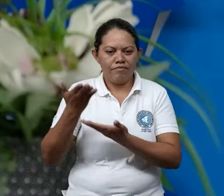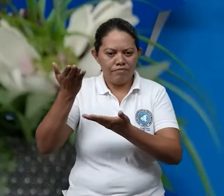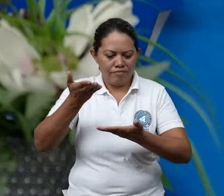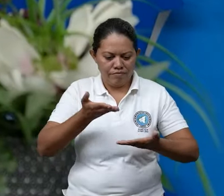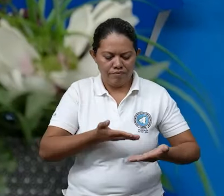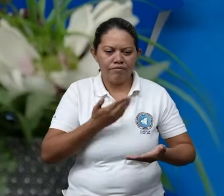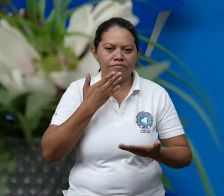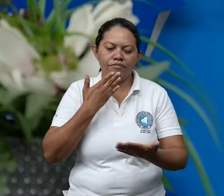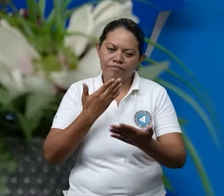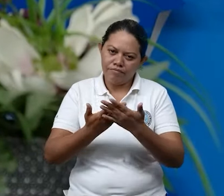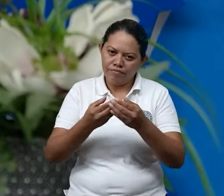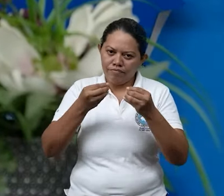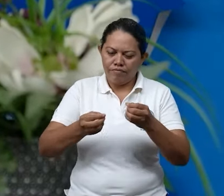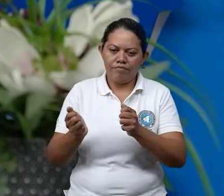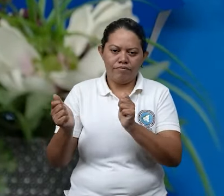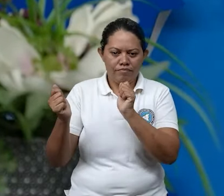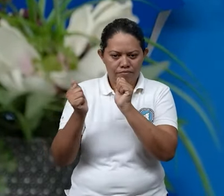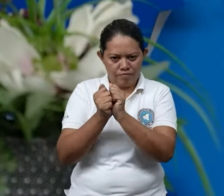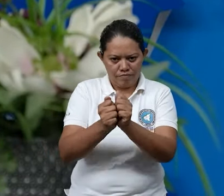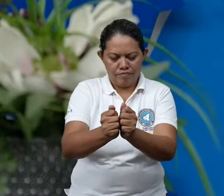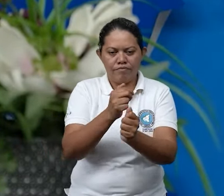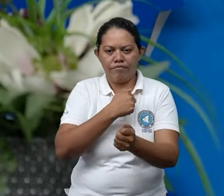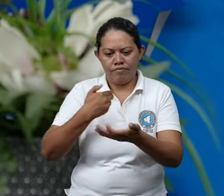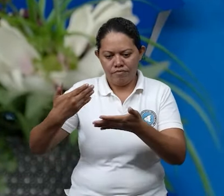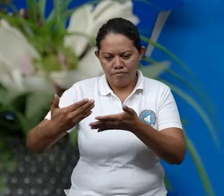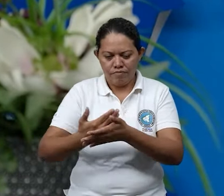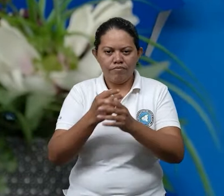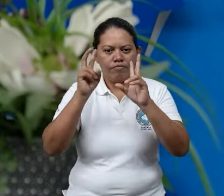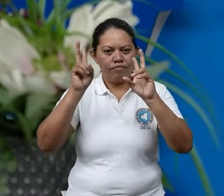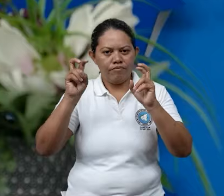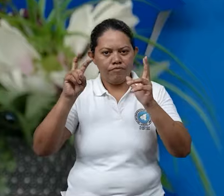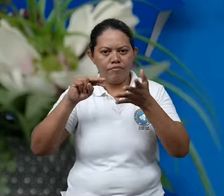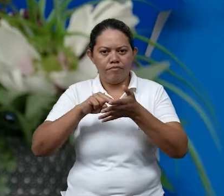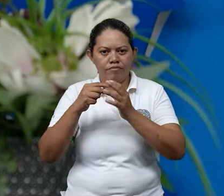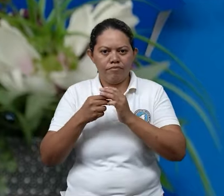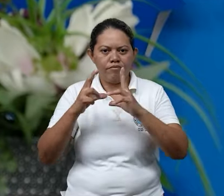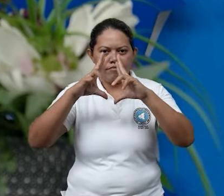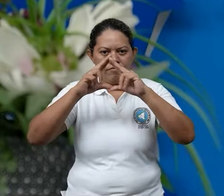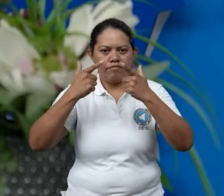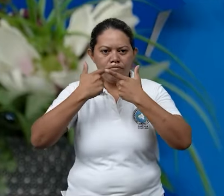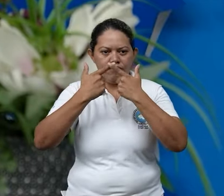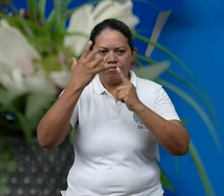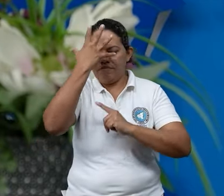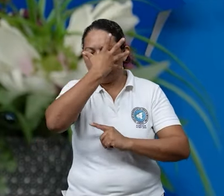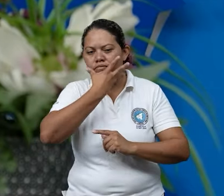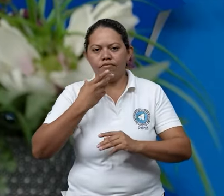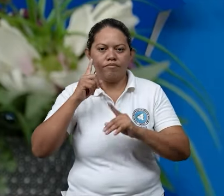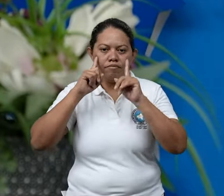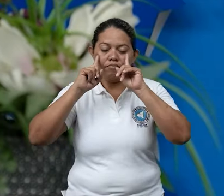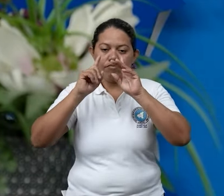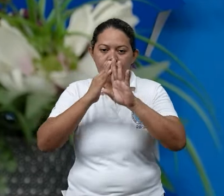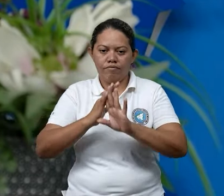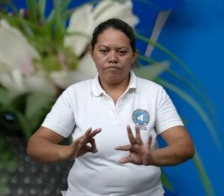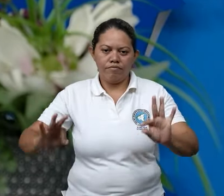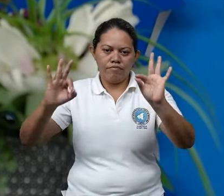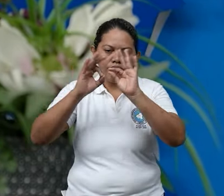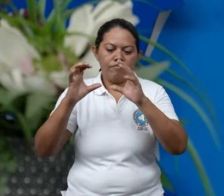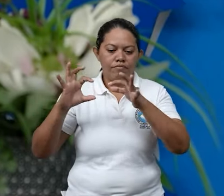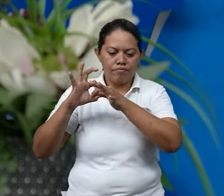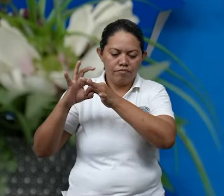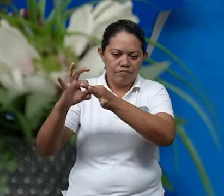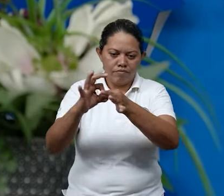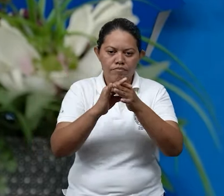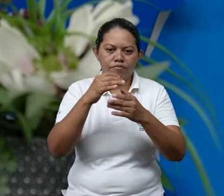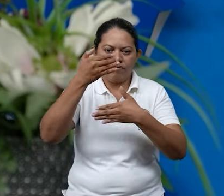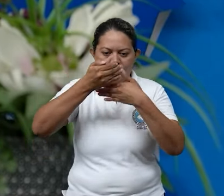Bienvenidos y gracias por acompañarnos en una nueva edición de su programa Nicaragua Linda y Segura, un espacio en el que juntos